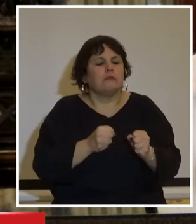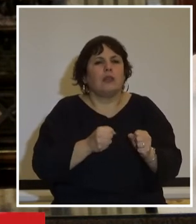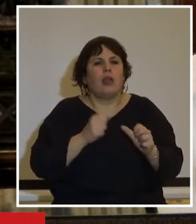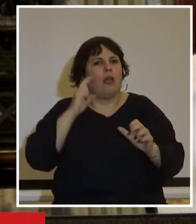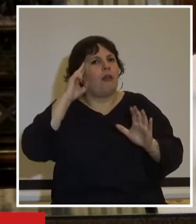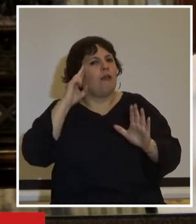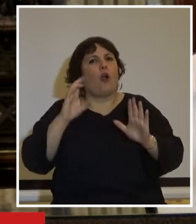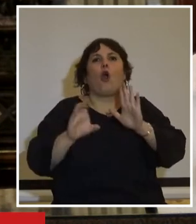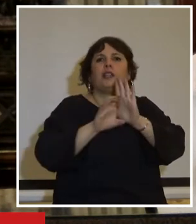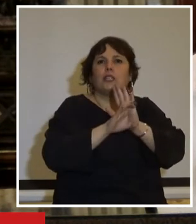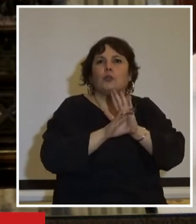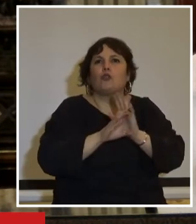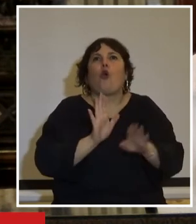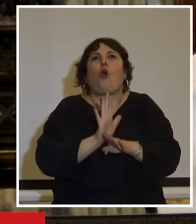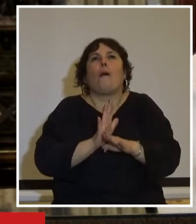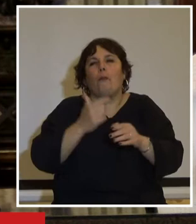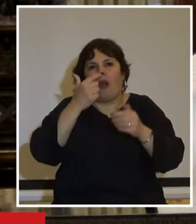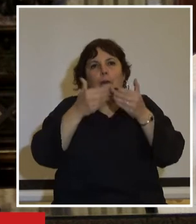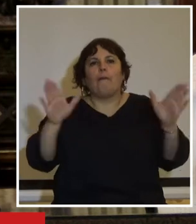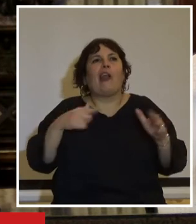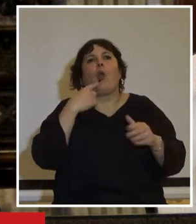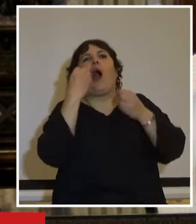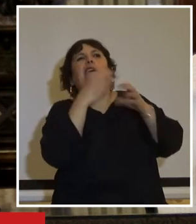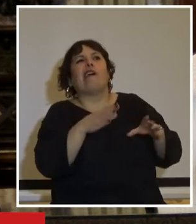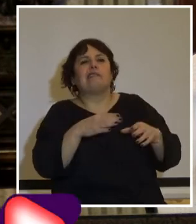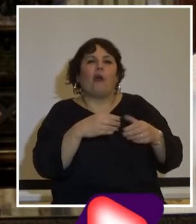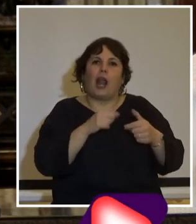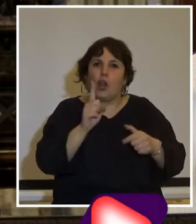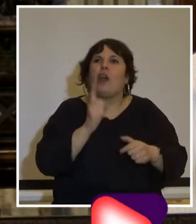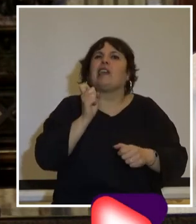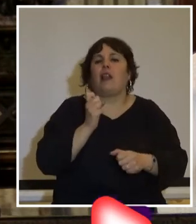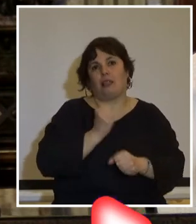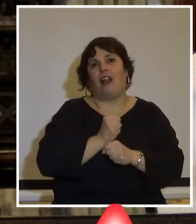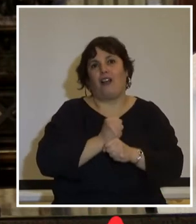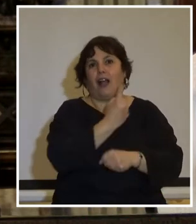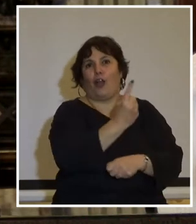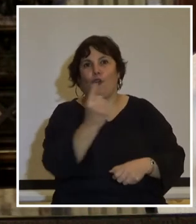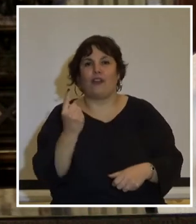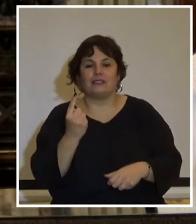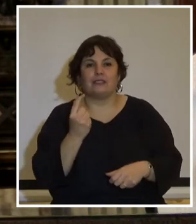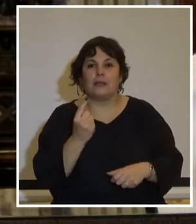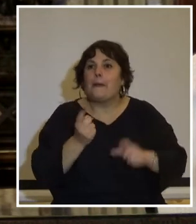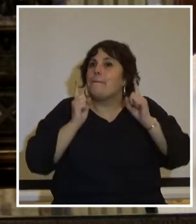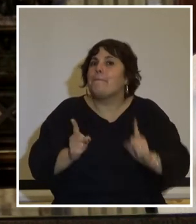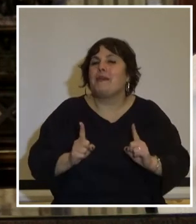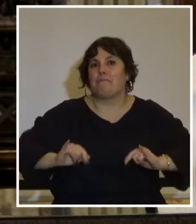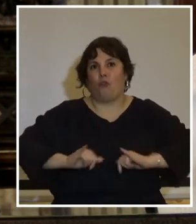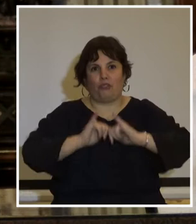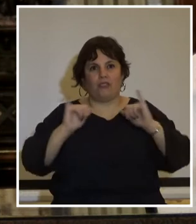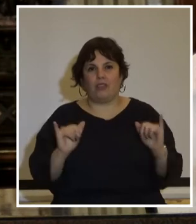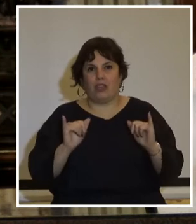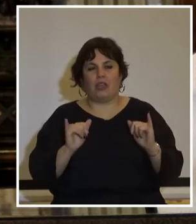Constitución como un principio inclaudicable. Fueron los trabajadores los que, ese mismo día,